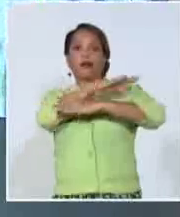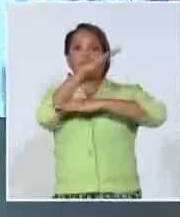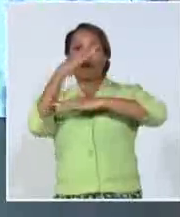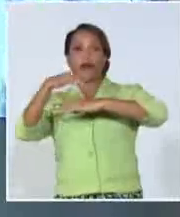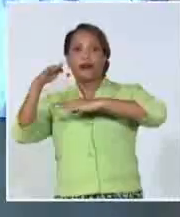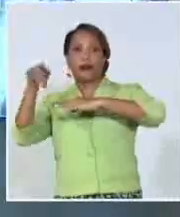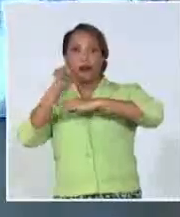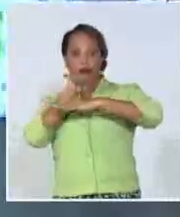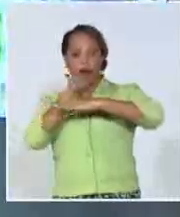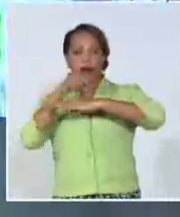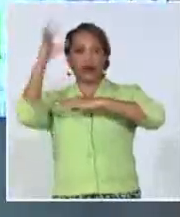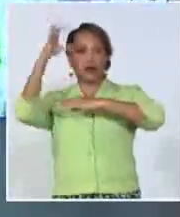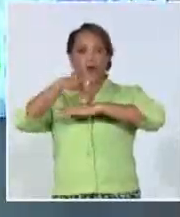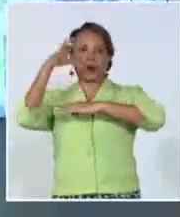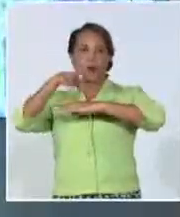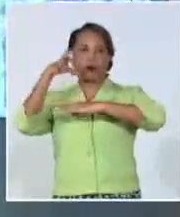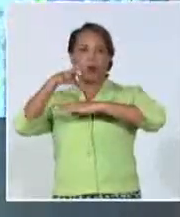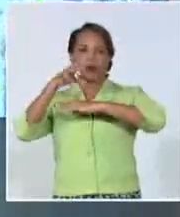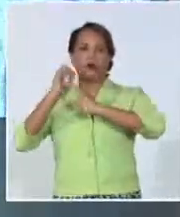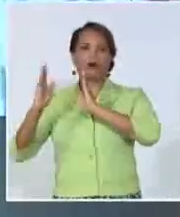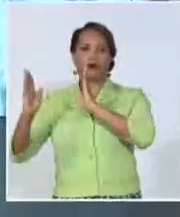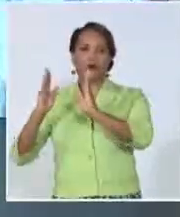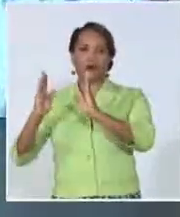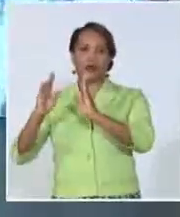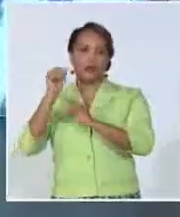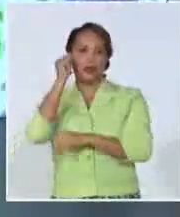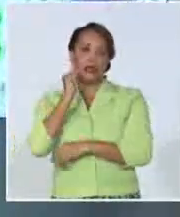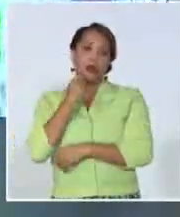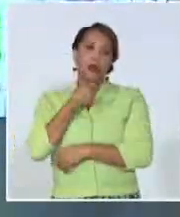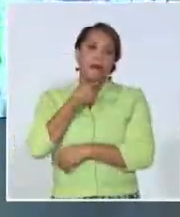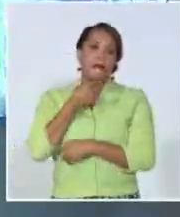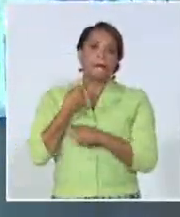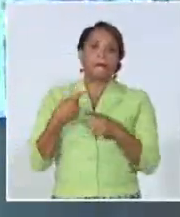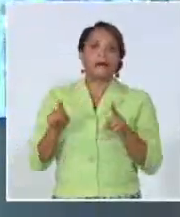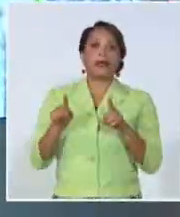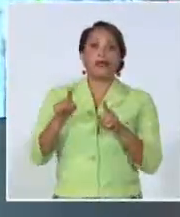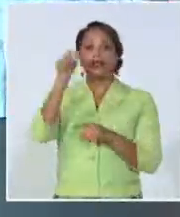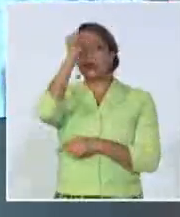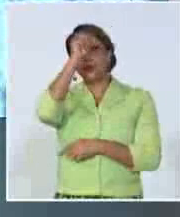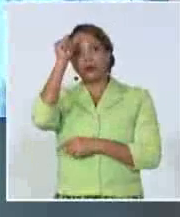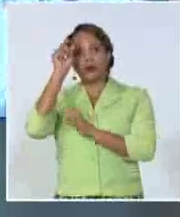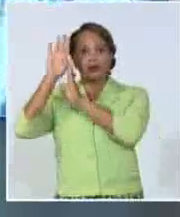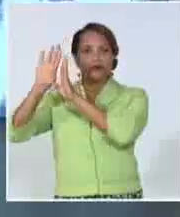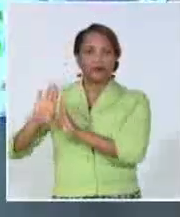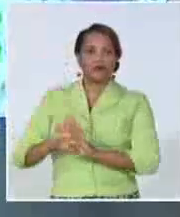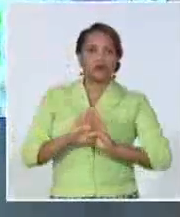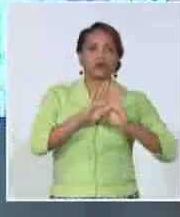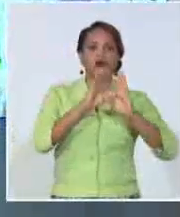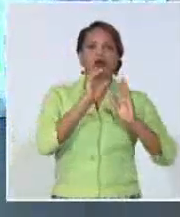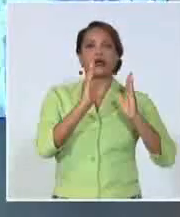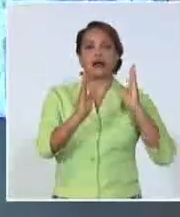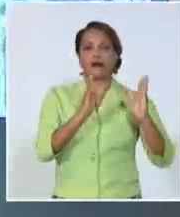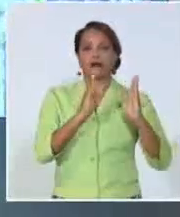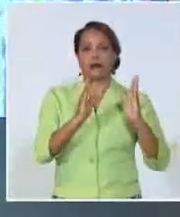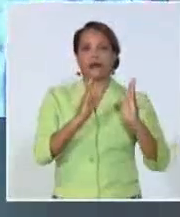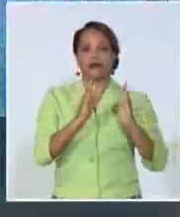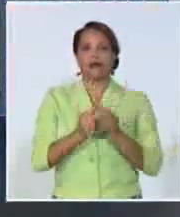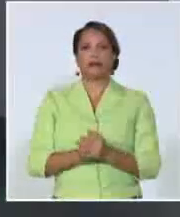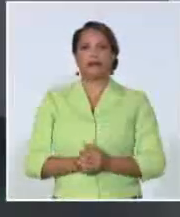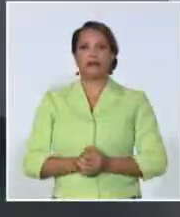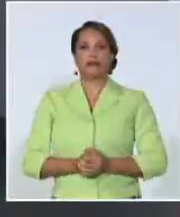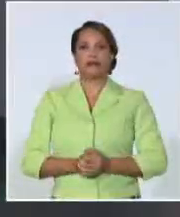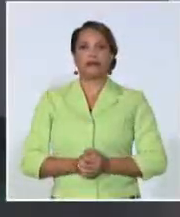mañana sábado. Sin embargo, ya para el domingo se mueve más hacia el oeste y no quedan